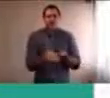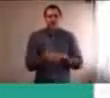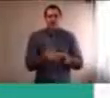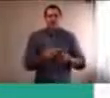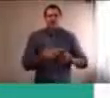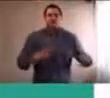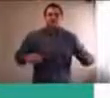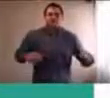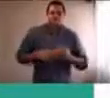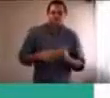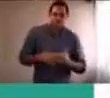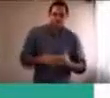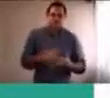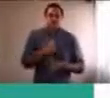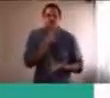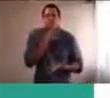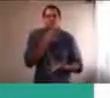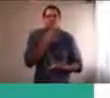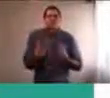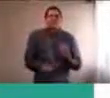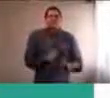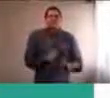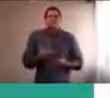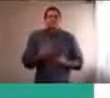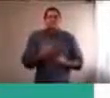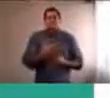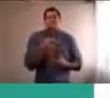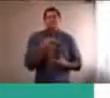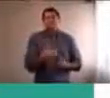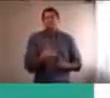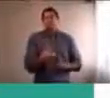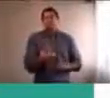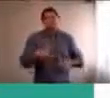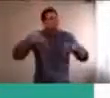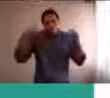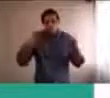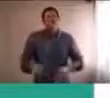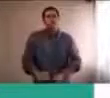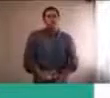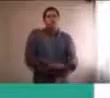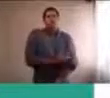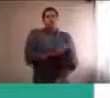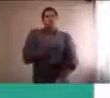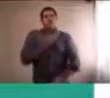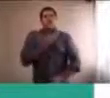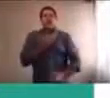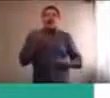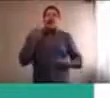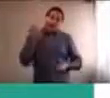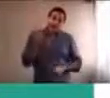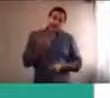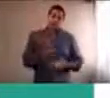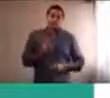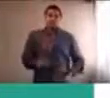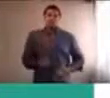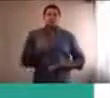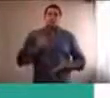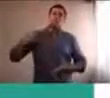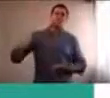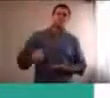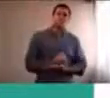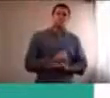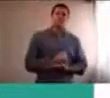frustración, entonces, es una emoción, que es esperable, y cuando Barbie decía, bueno, poder aceptarla, también tiene que ver, con entender esto,